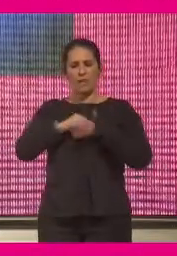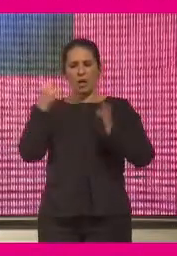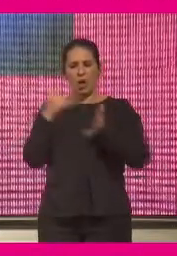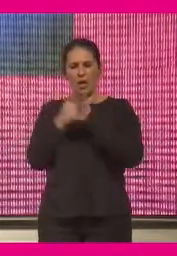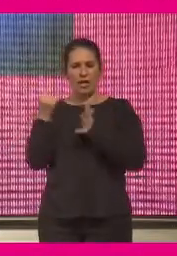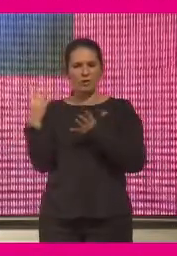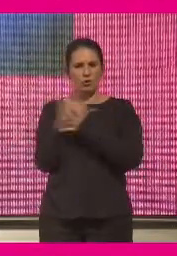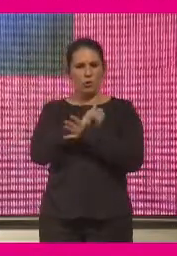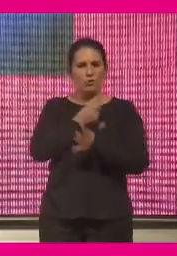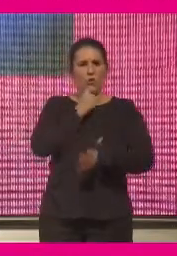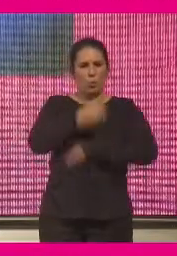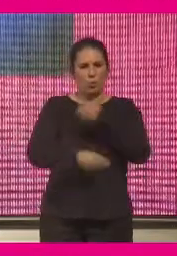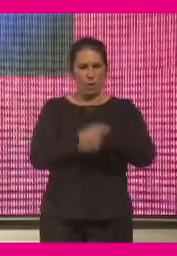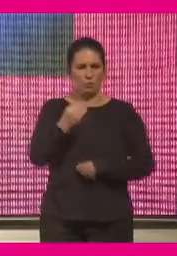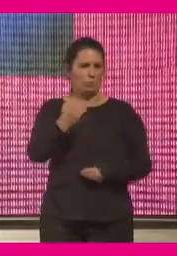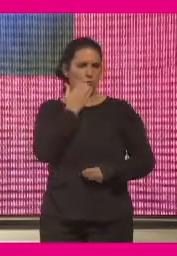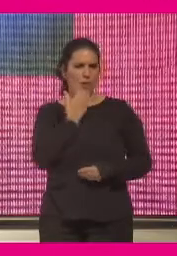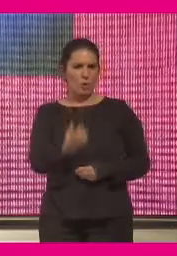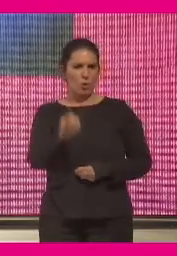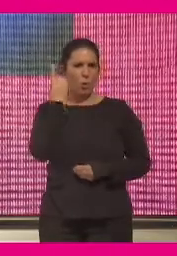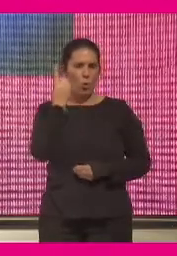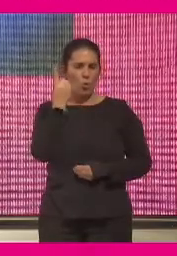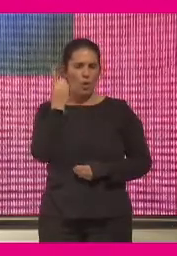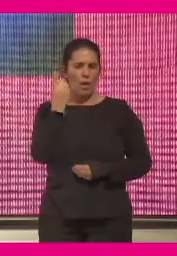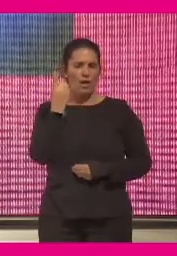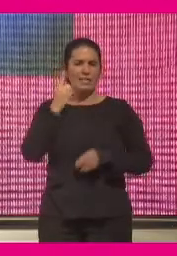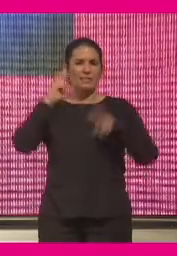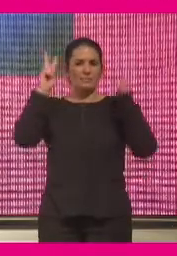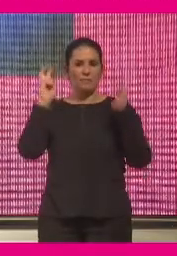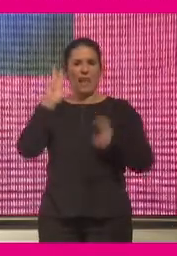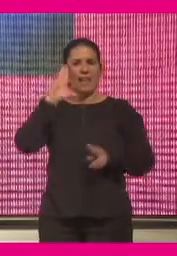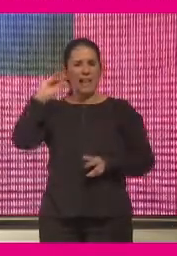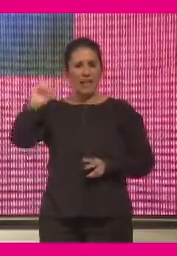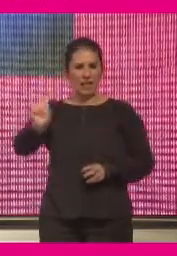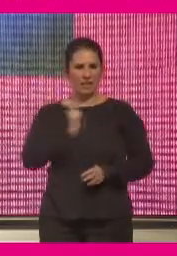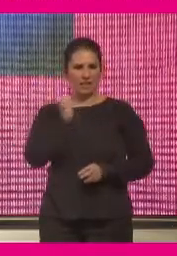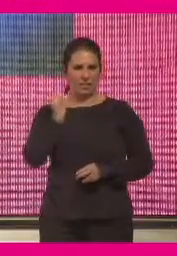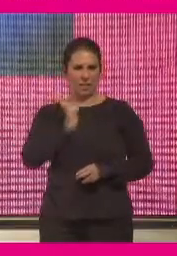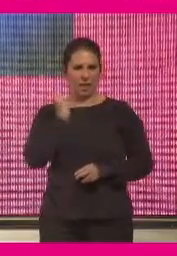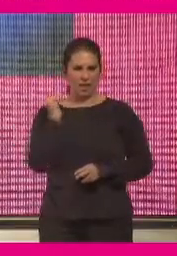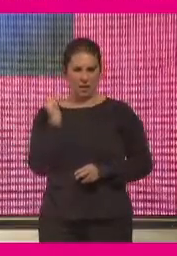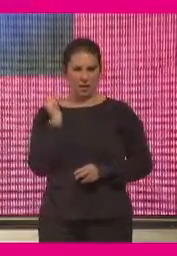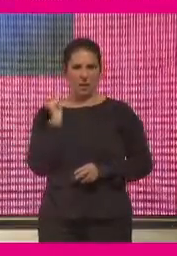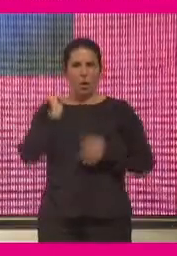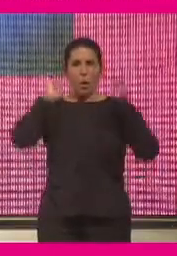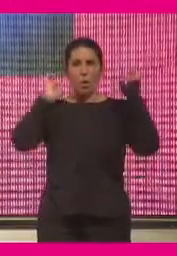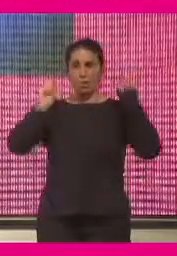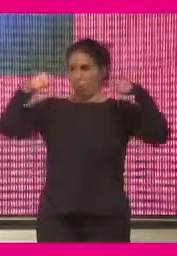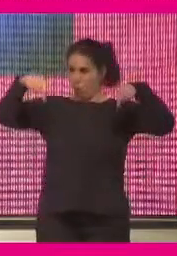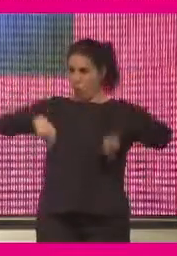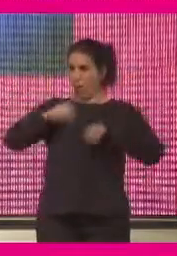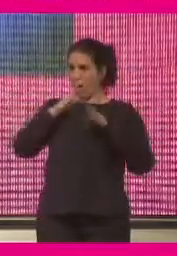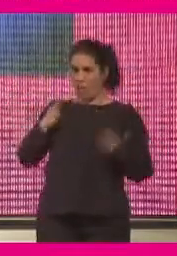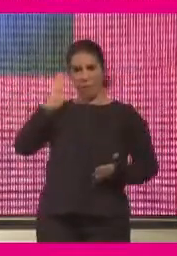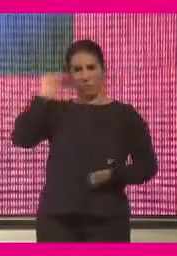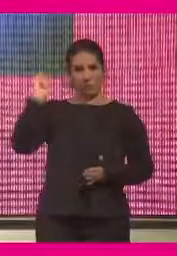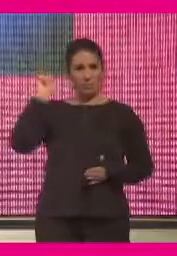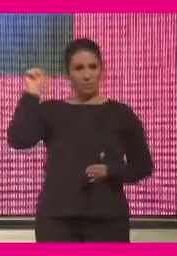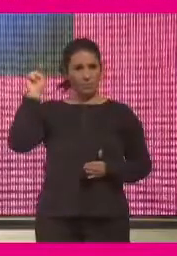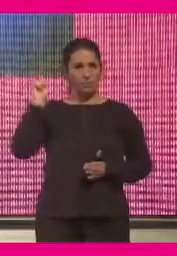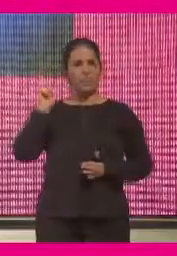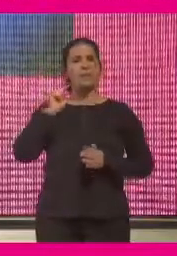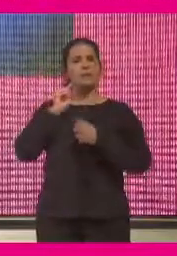disruptivas. Una de ellas es, por ejemplo, la inteligencia artificial. Justamente hoy, en este momento, se está